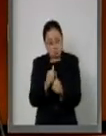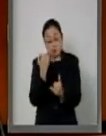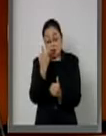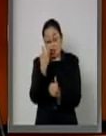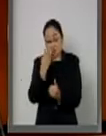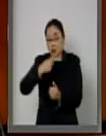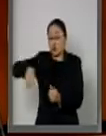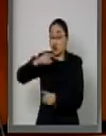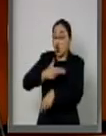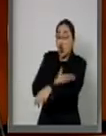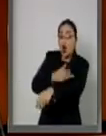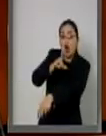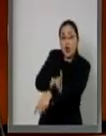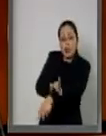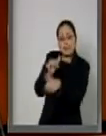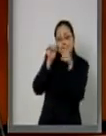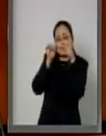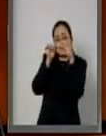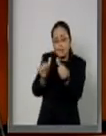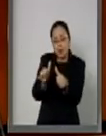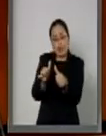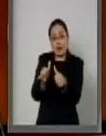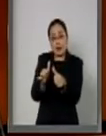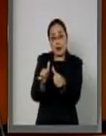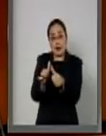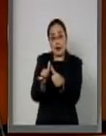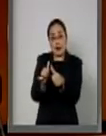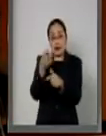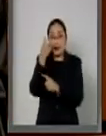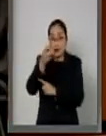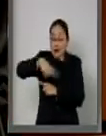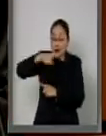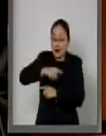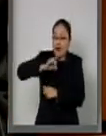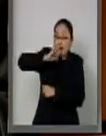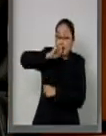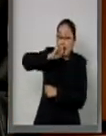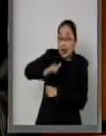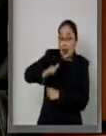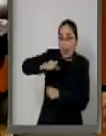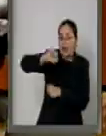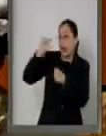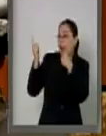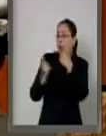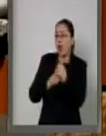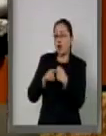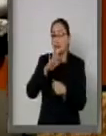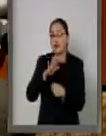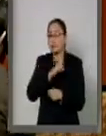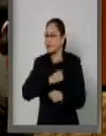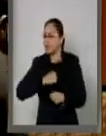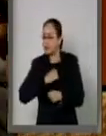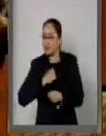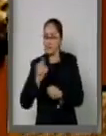actúe con honestidad y transparencia sin permitir ningún tipo de manejo clientelar.